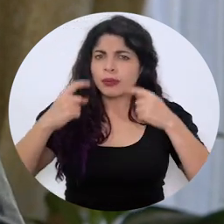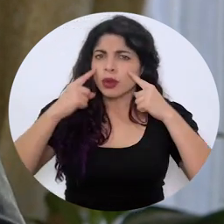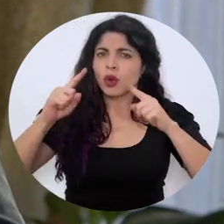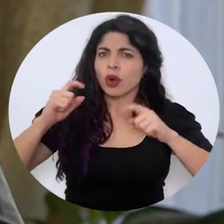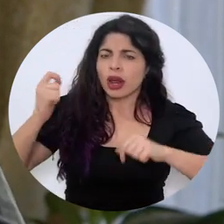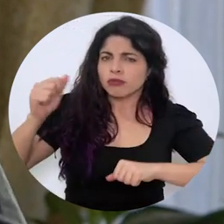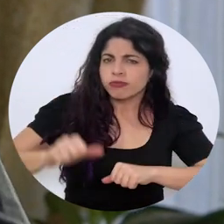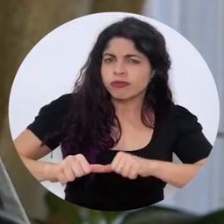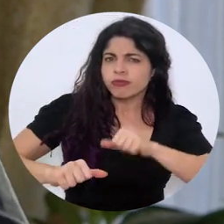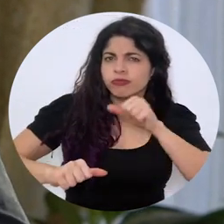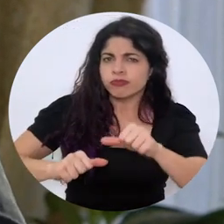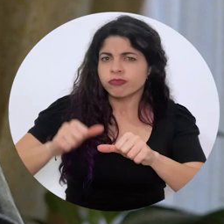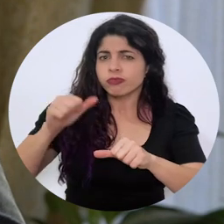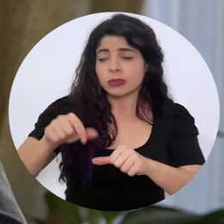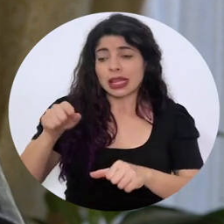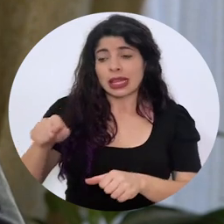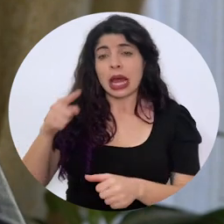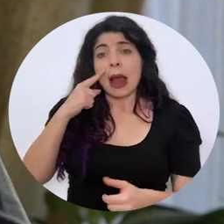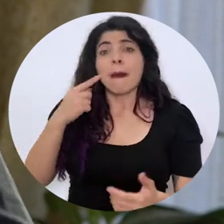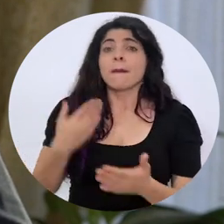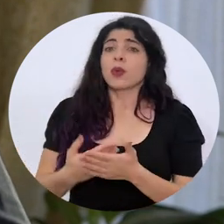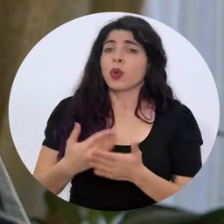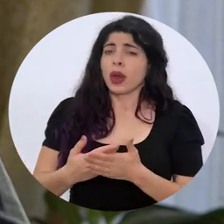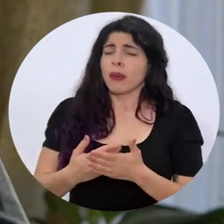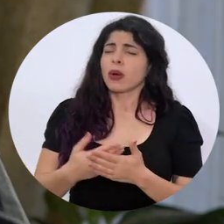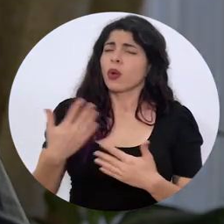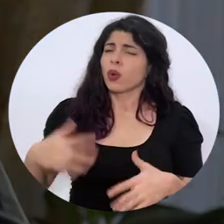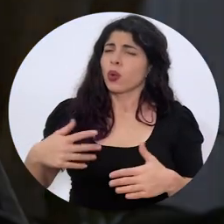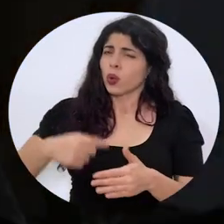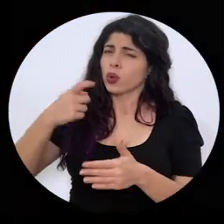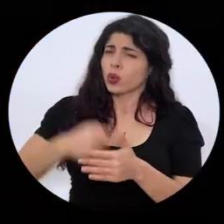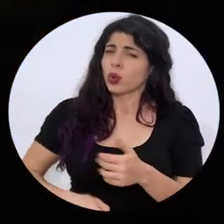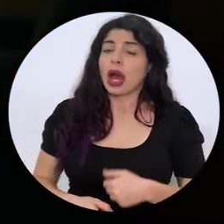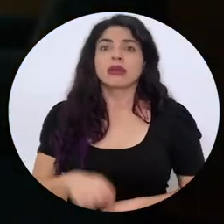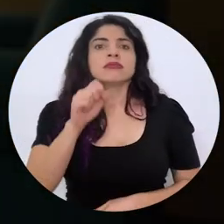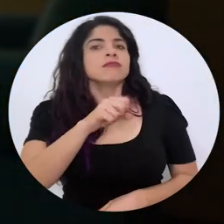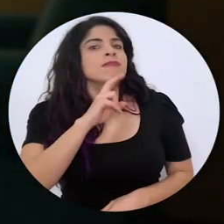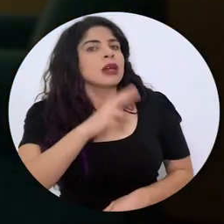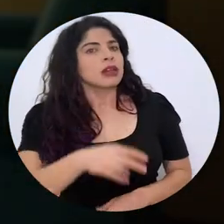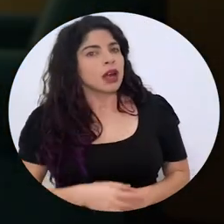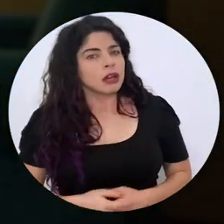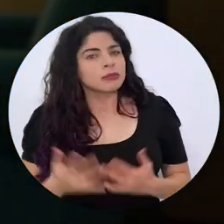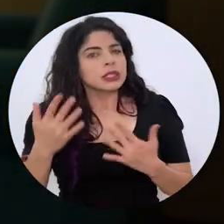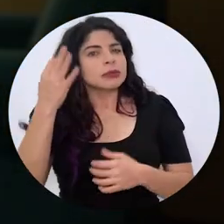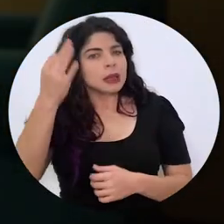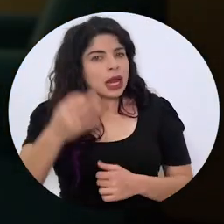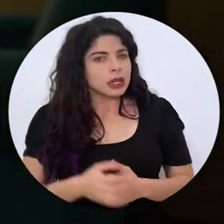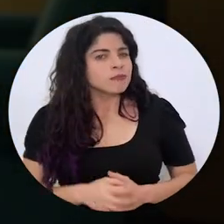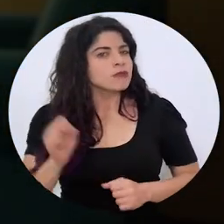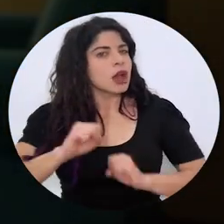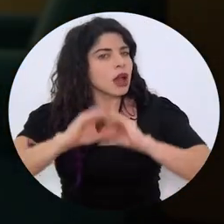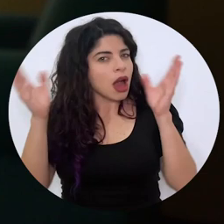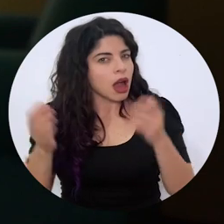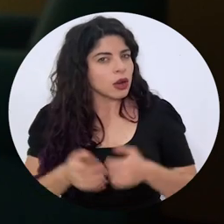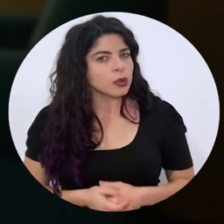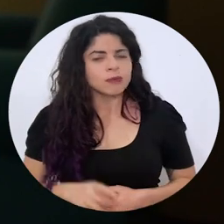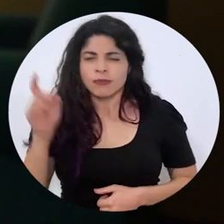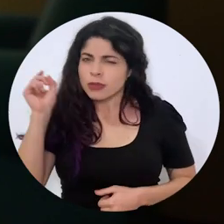saliendo adelante de esta prueba tan dura. Sí, siento esperanza, claro que sí.